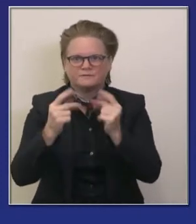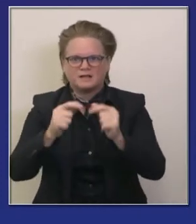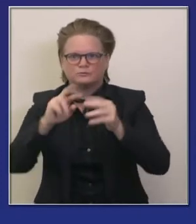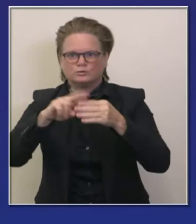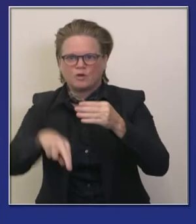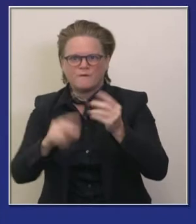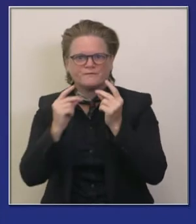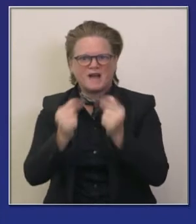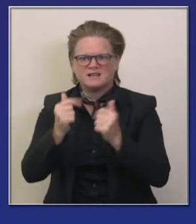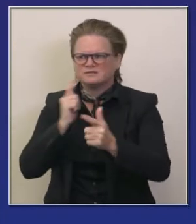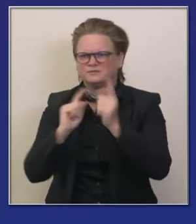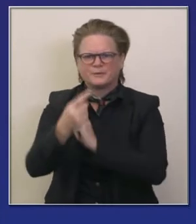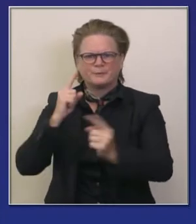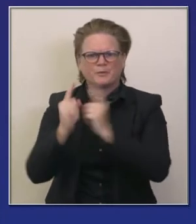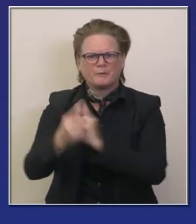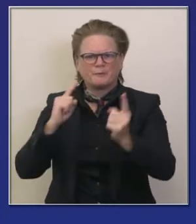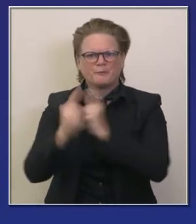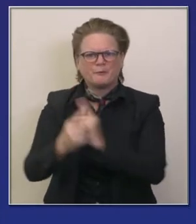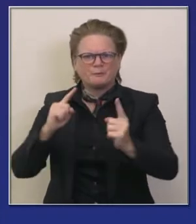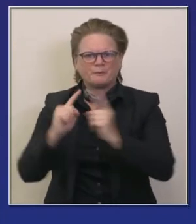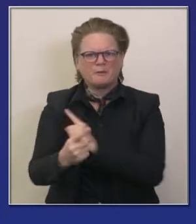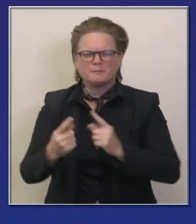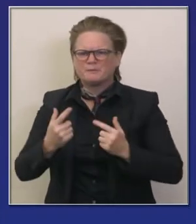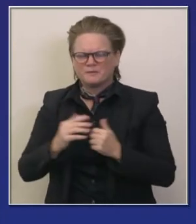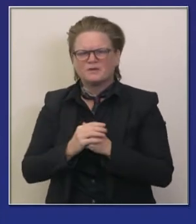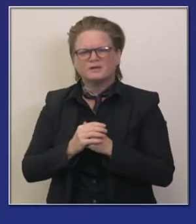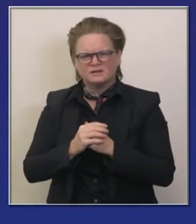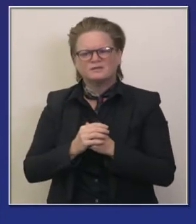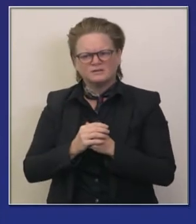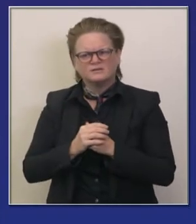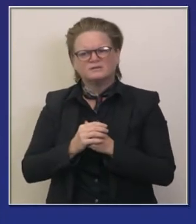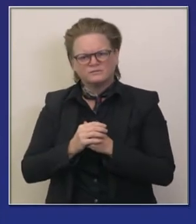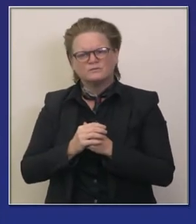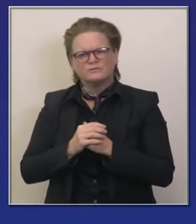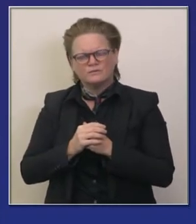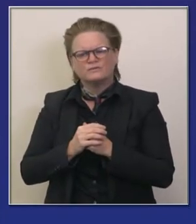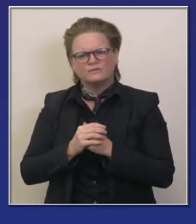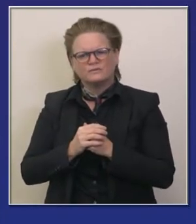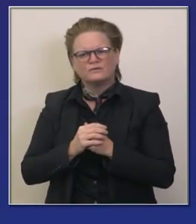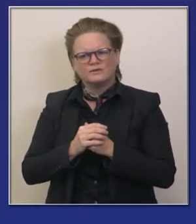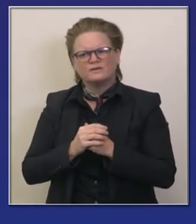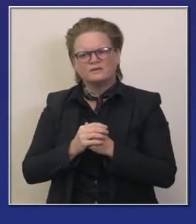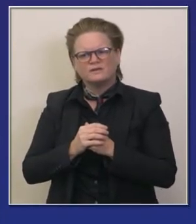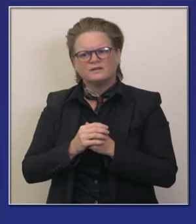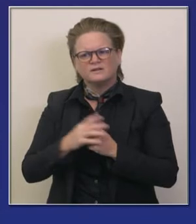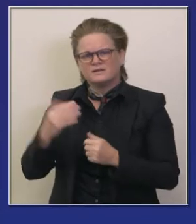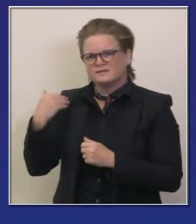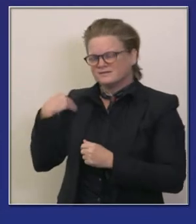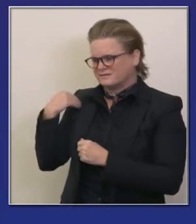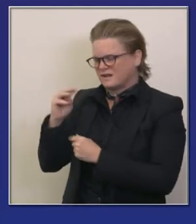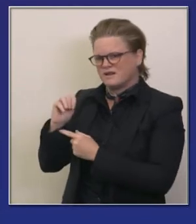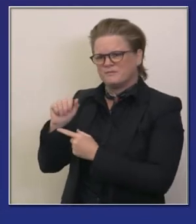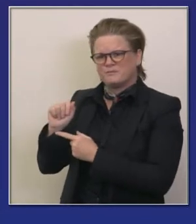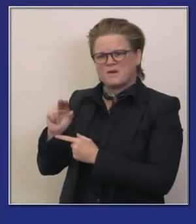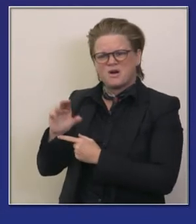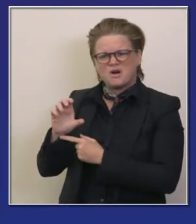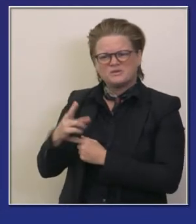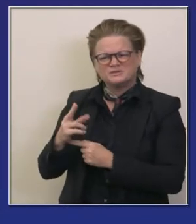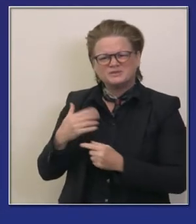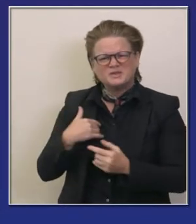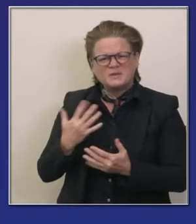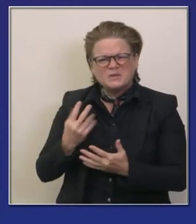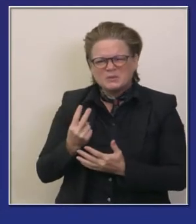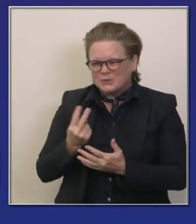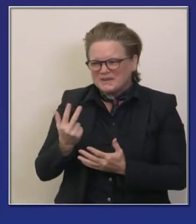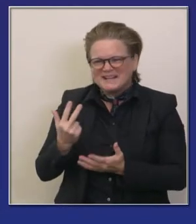esta cifra queremos que aumente y aumente poco a poco primil por al día luego dos mil